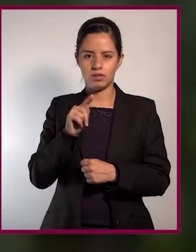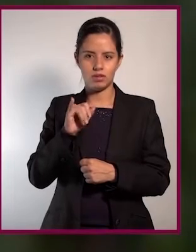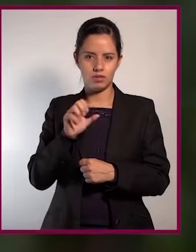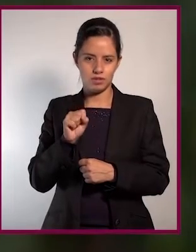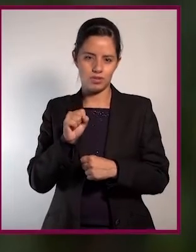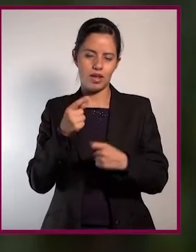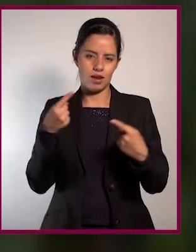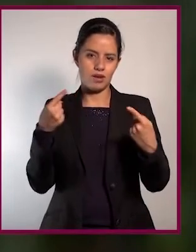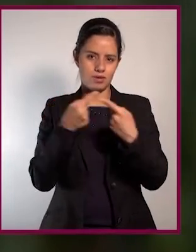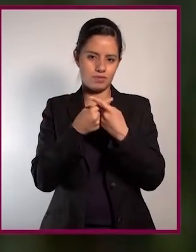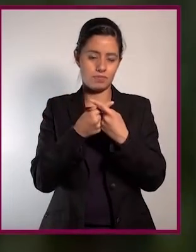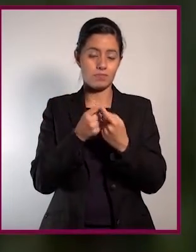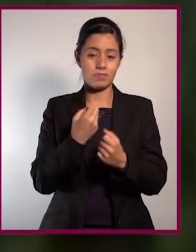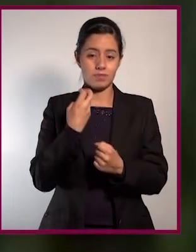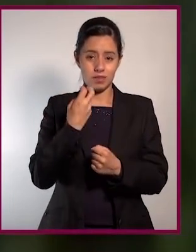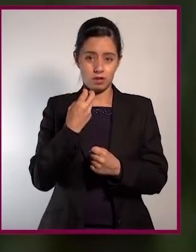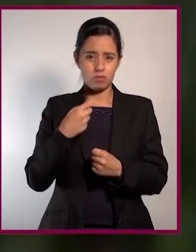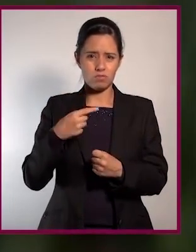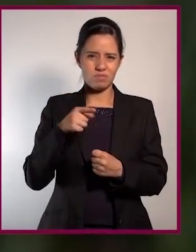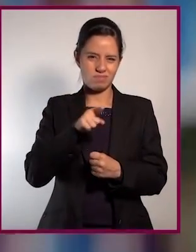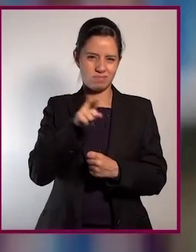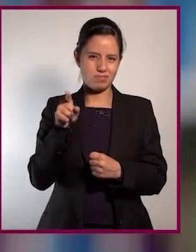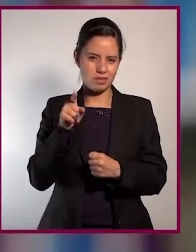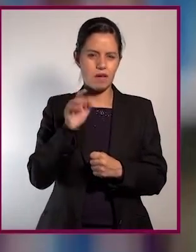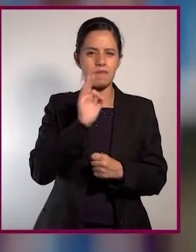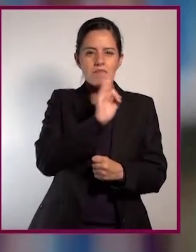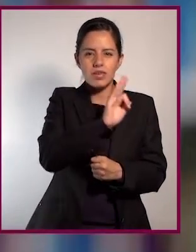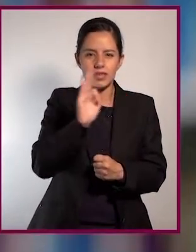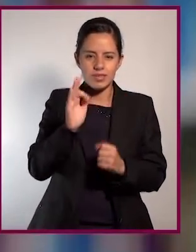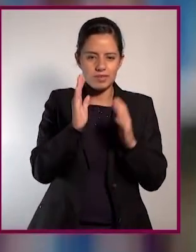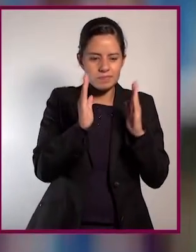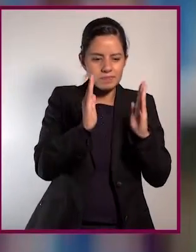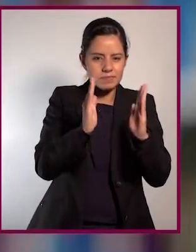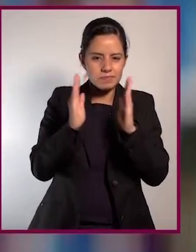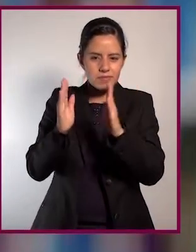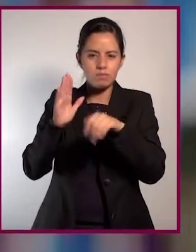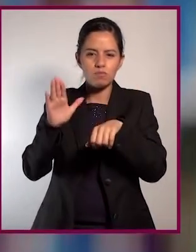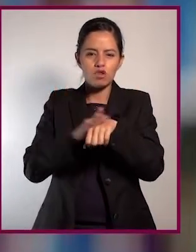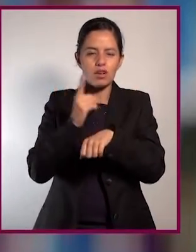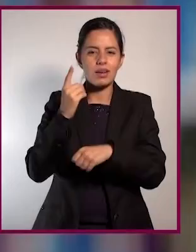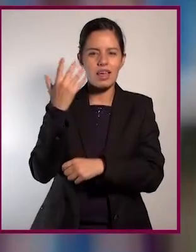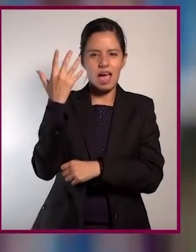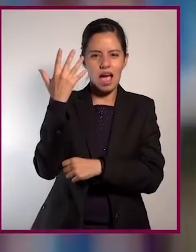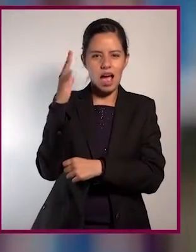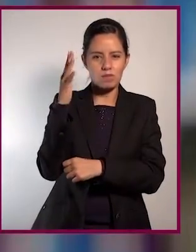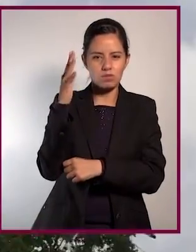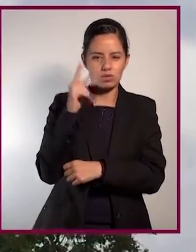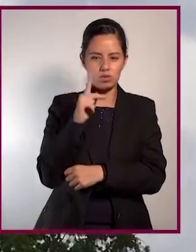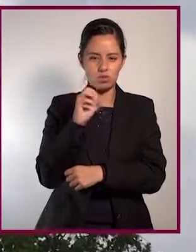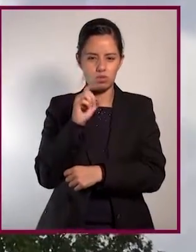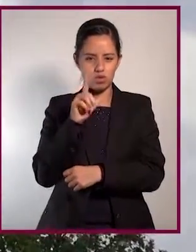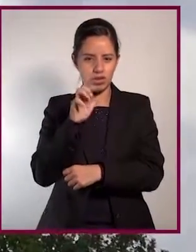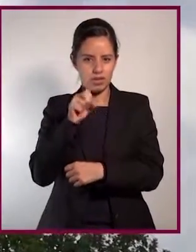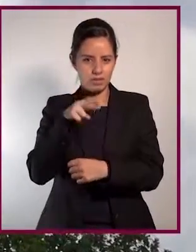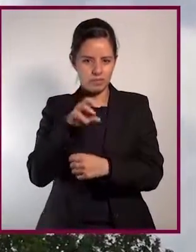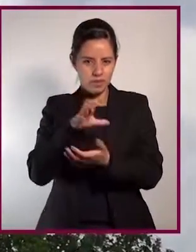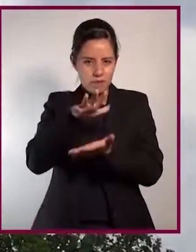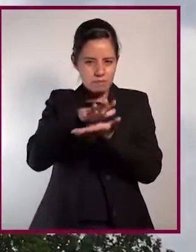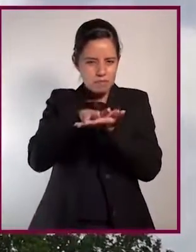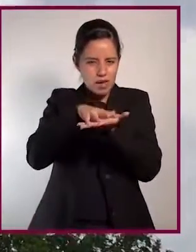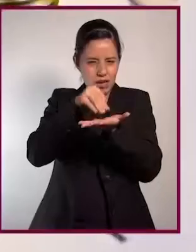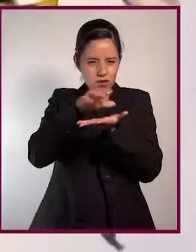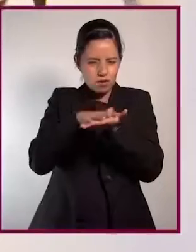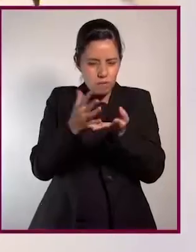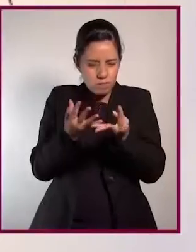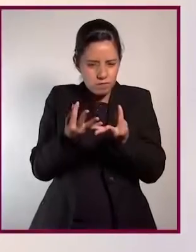le conoce como rinitis alérgica. La mayoría de las alergias estacionales son causadas por el polen de árboles, flores